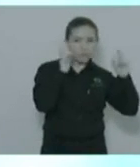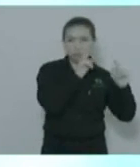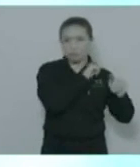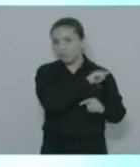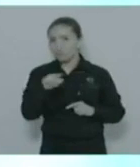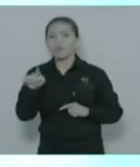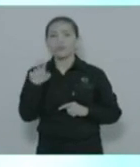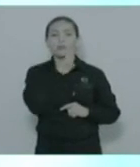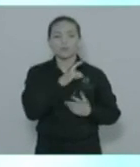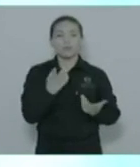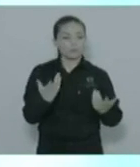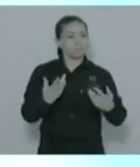de vivir, crecer y desarrollarse en paz.